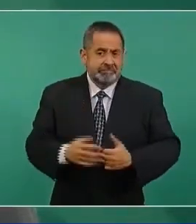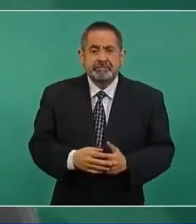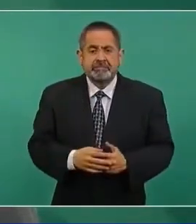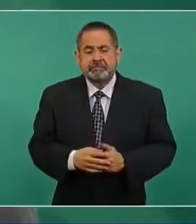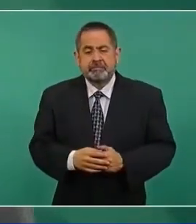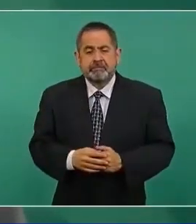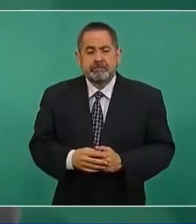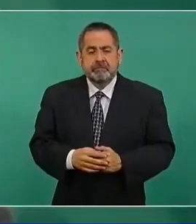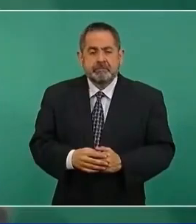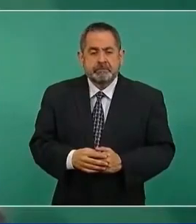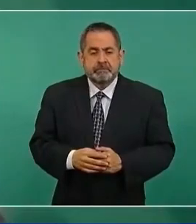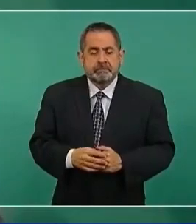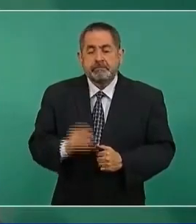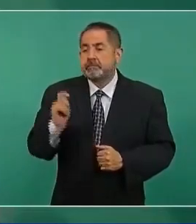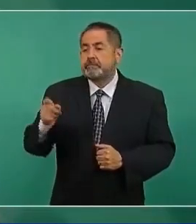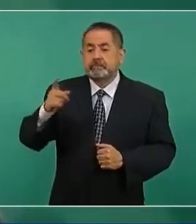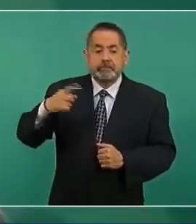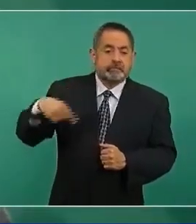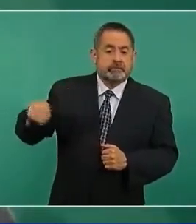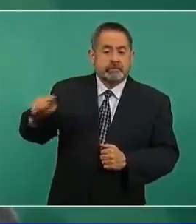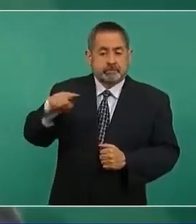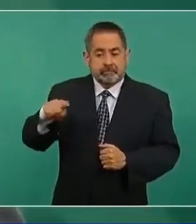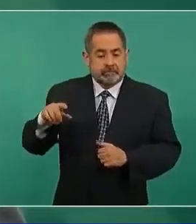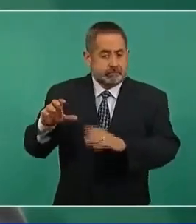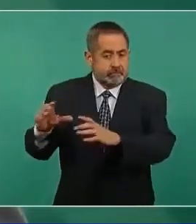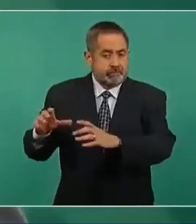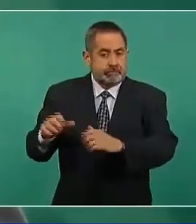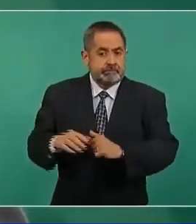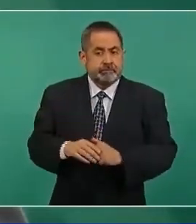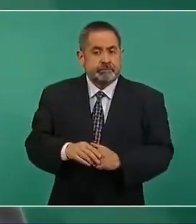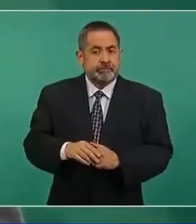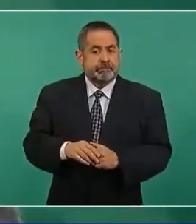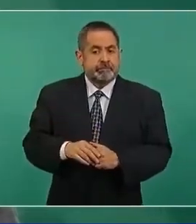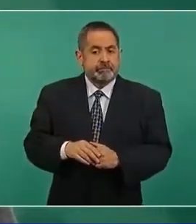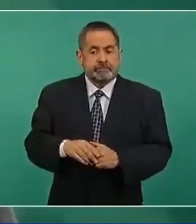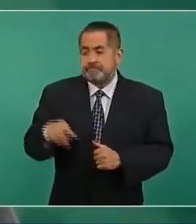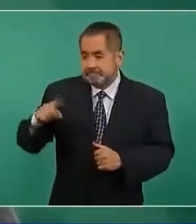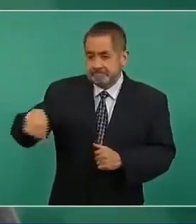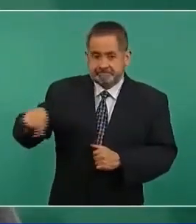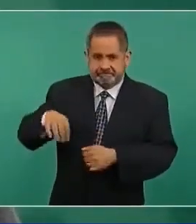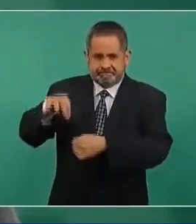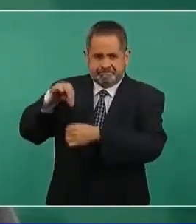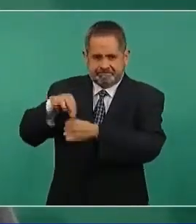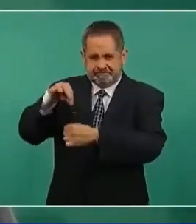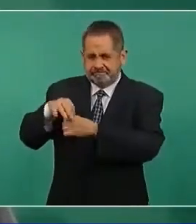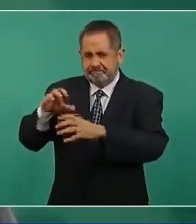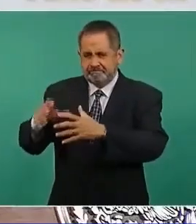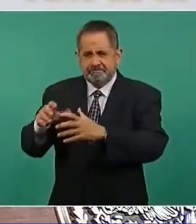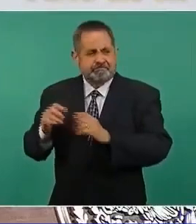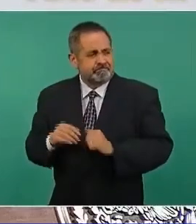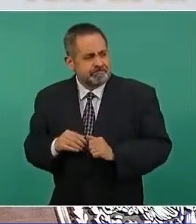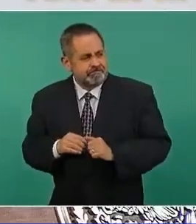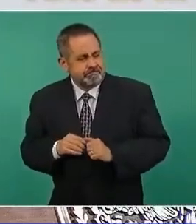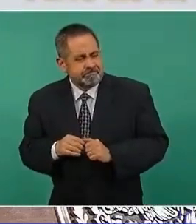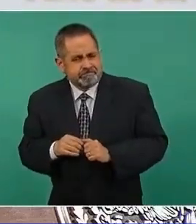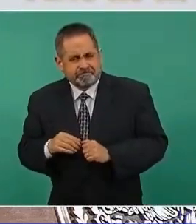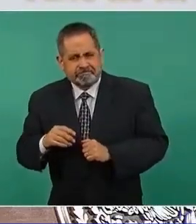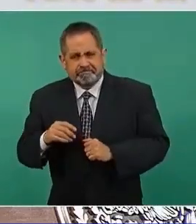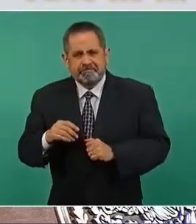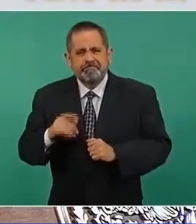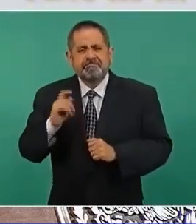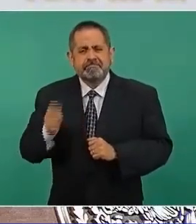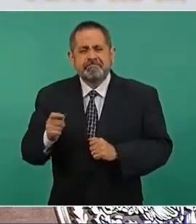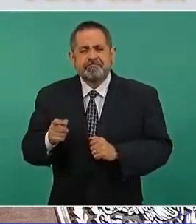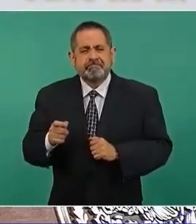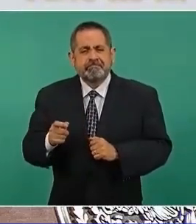Fueron los que votaron en contra de la